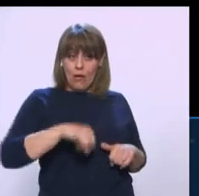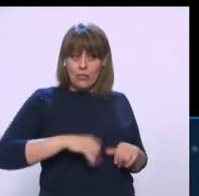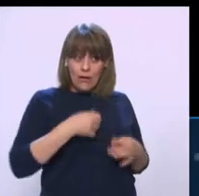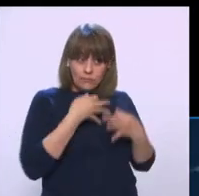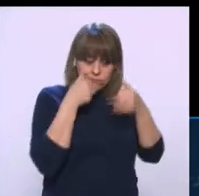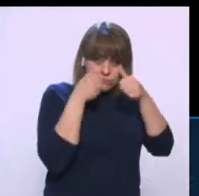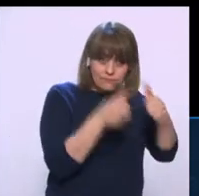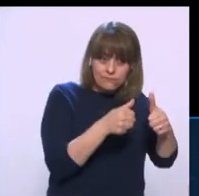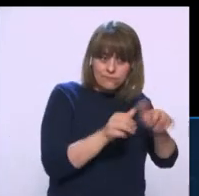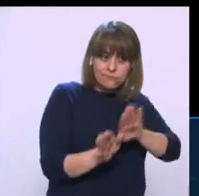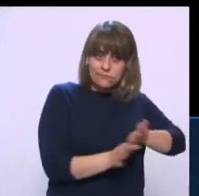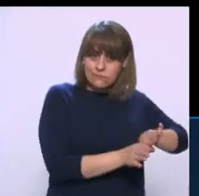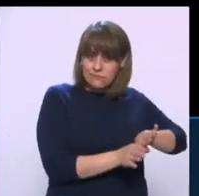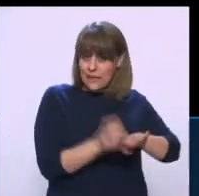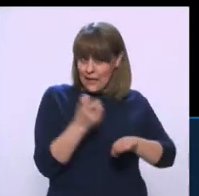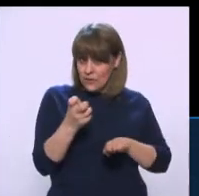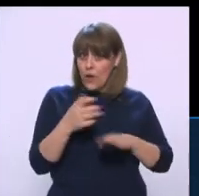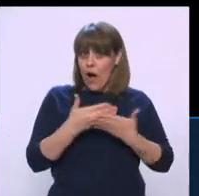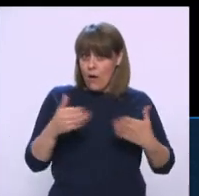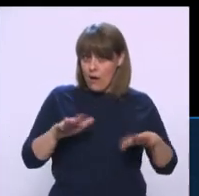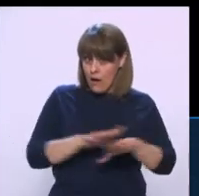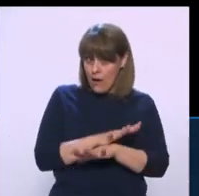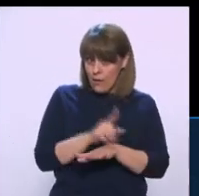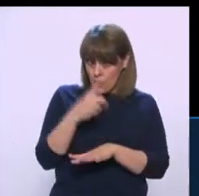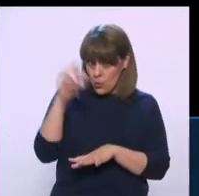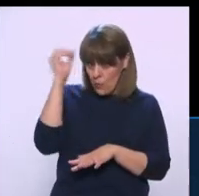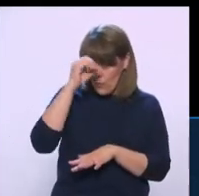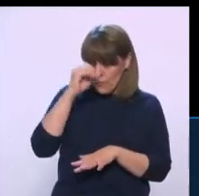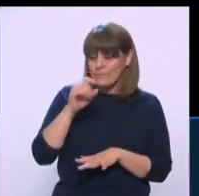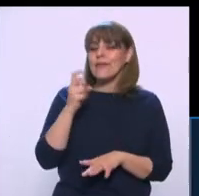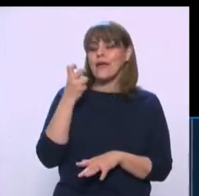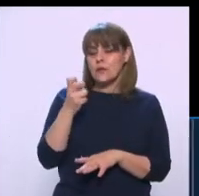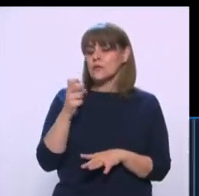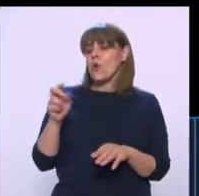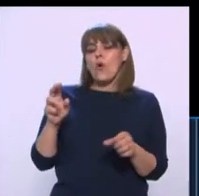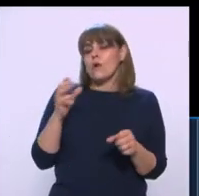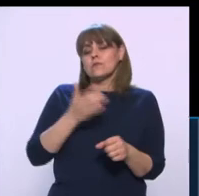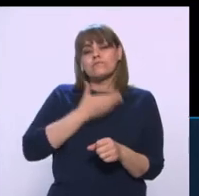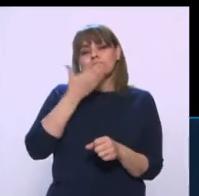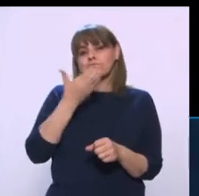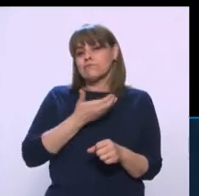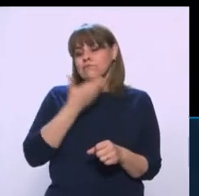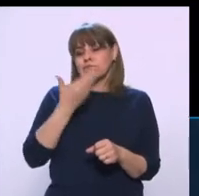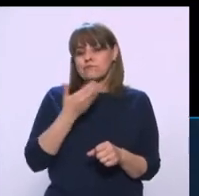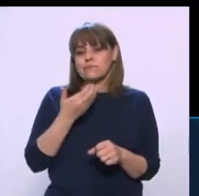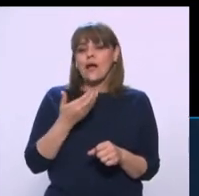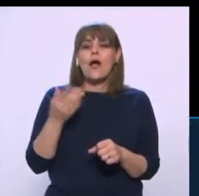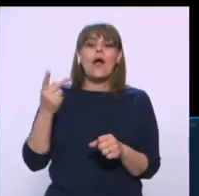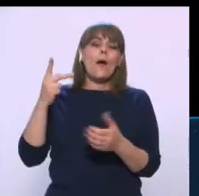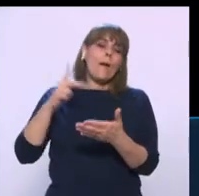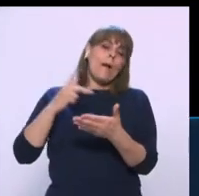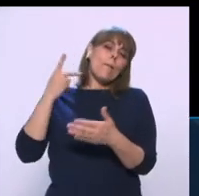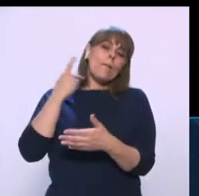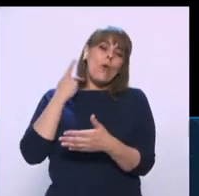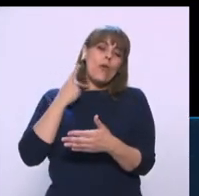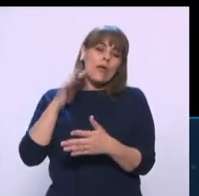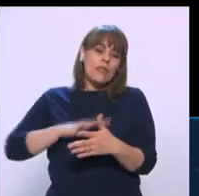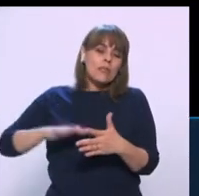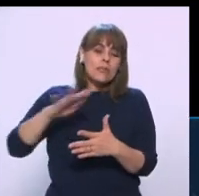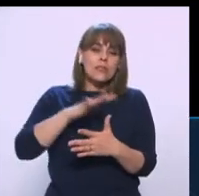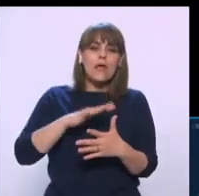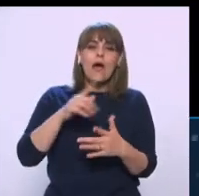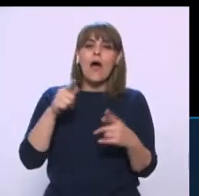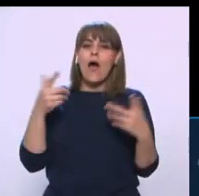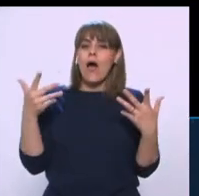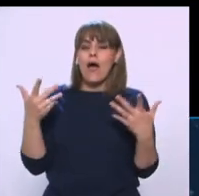Bueno, esto es un problema mundial. Es muy común que en las políticas de salud haya interferencia de la industria. Y sí, aquí se